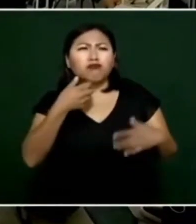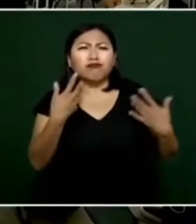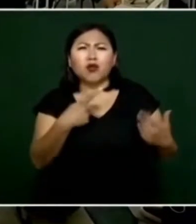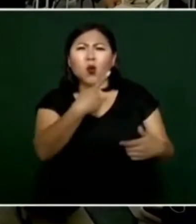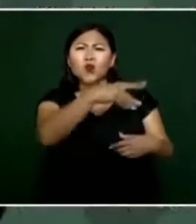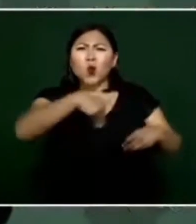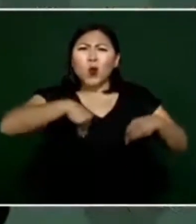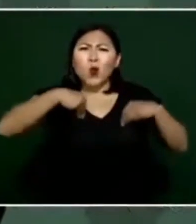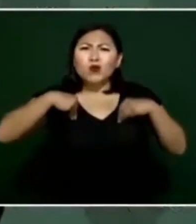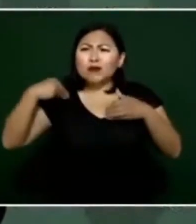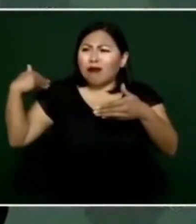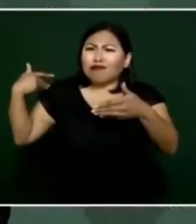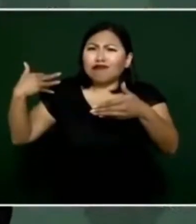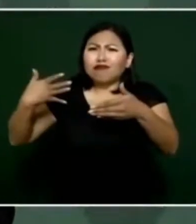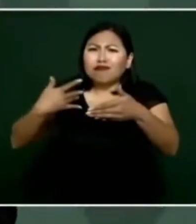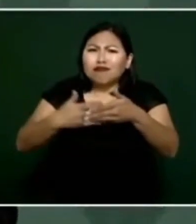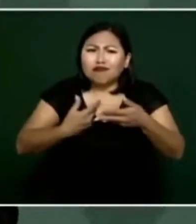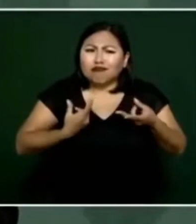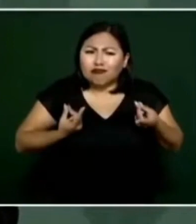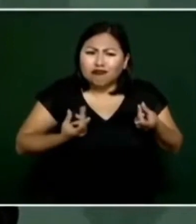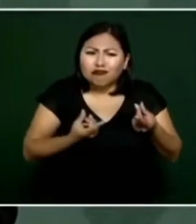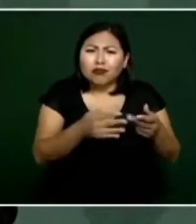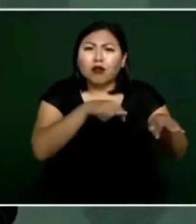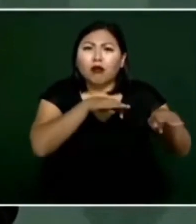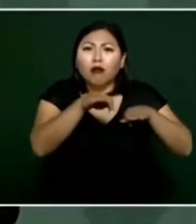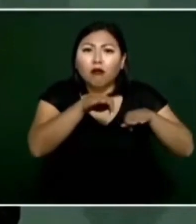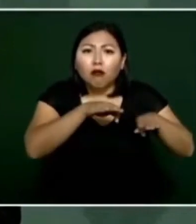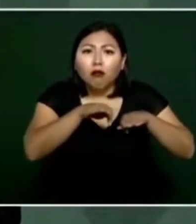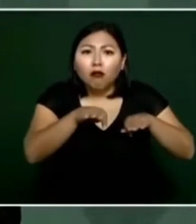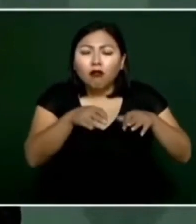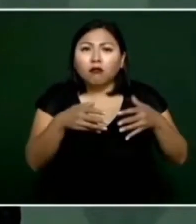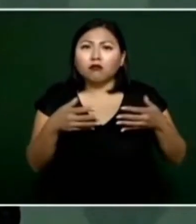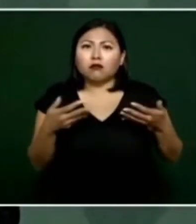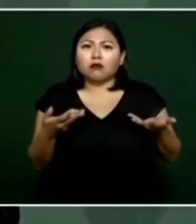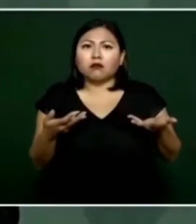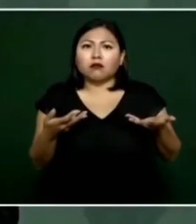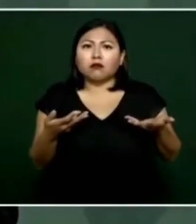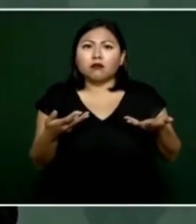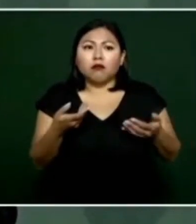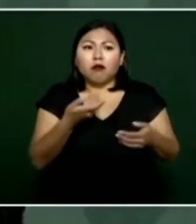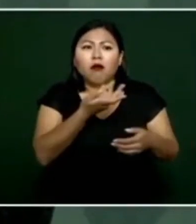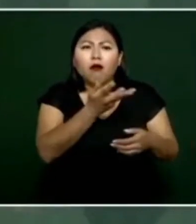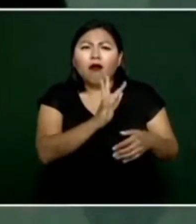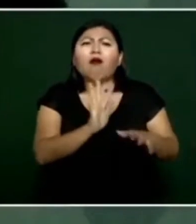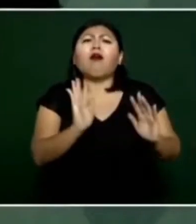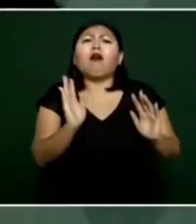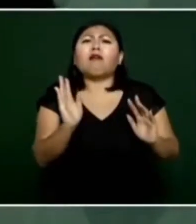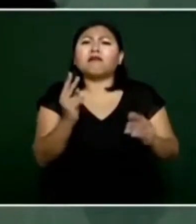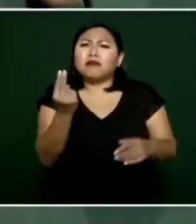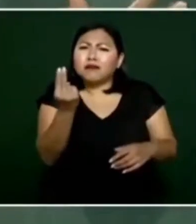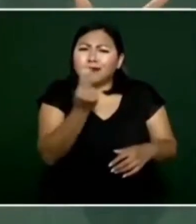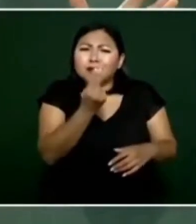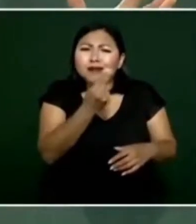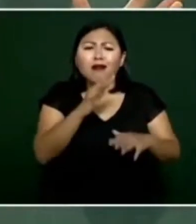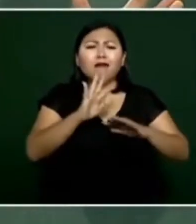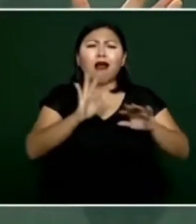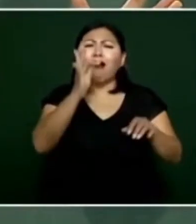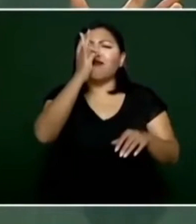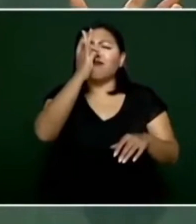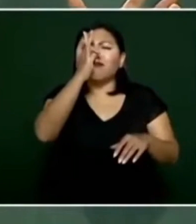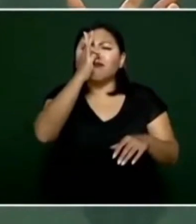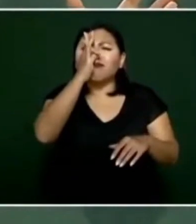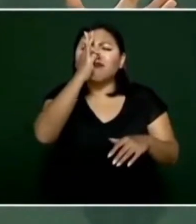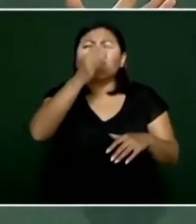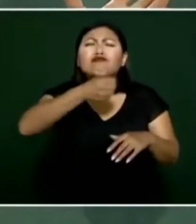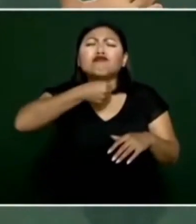de su vida, de su existencia, pero esa mentalidad conservadora